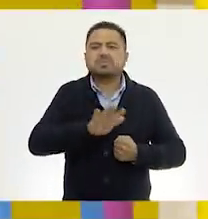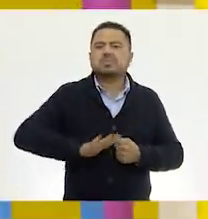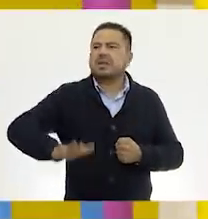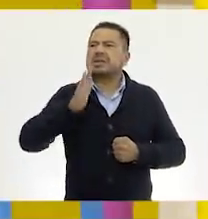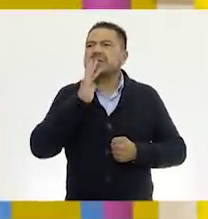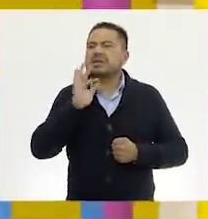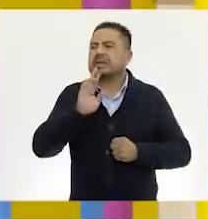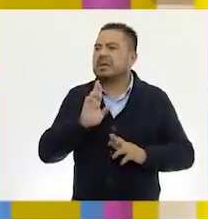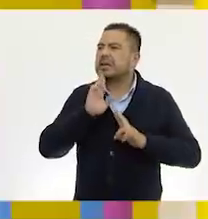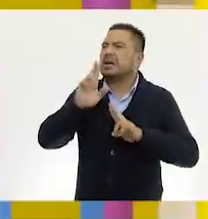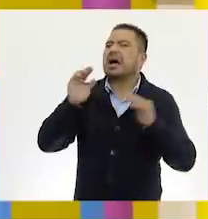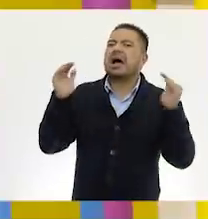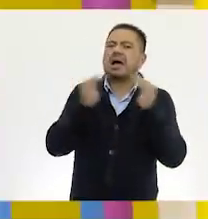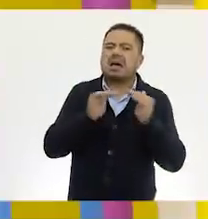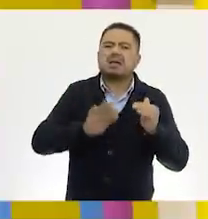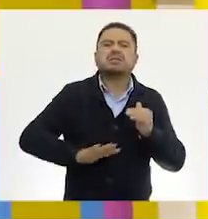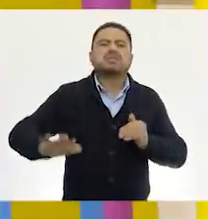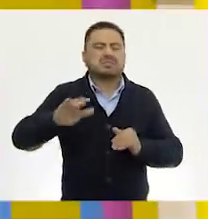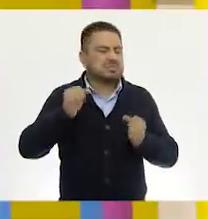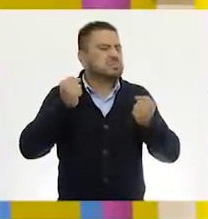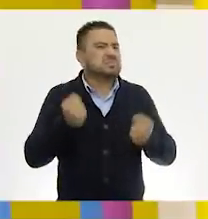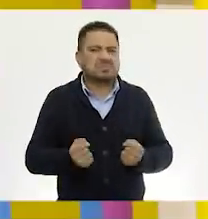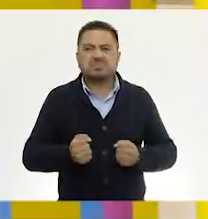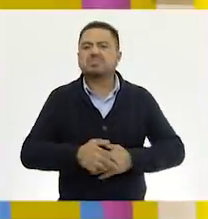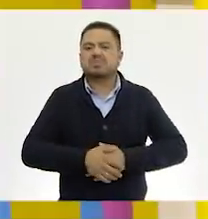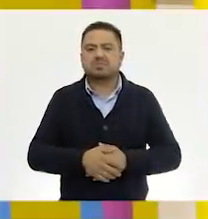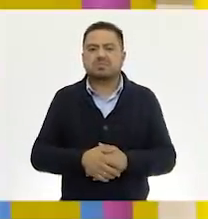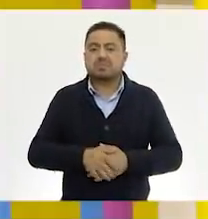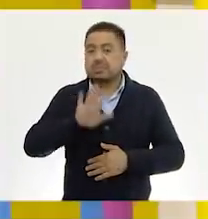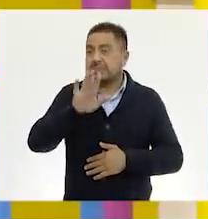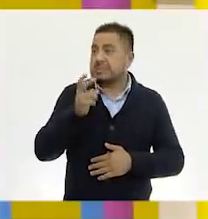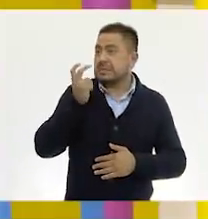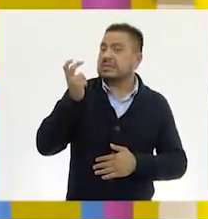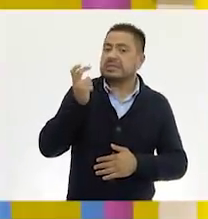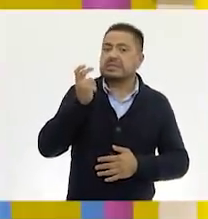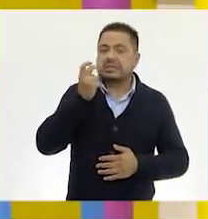contestarlos allá en casa. Excelente. Entonces,